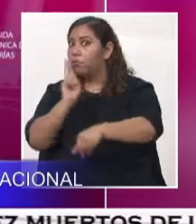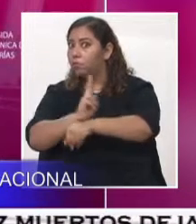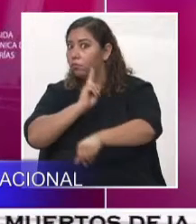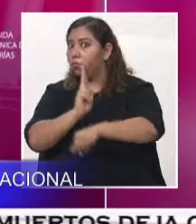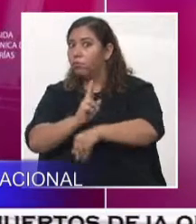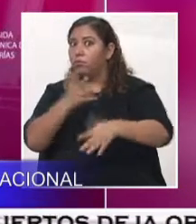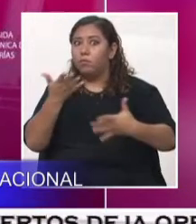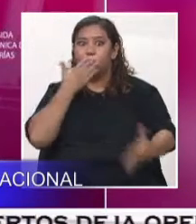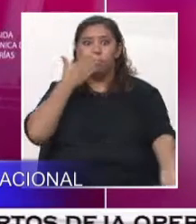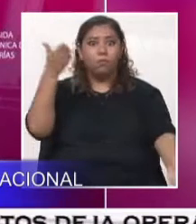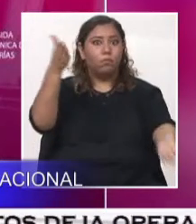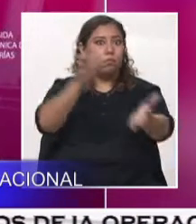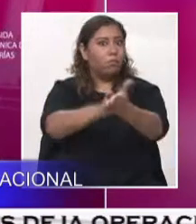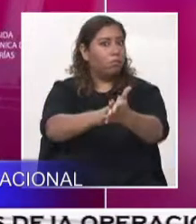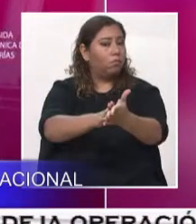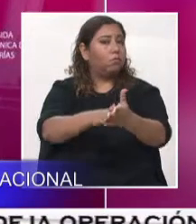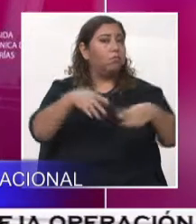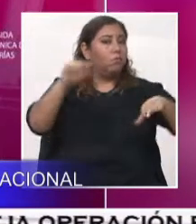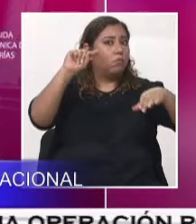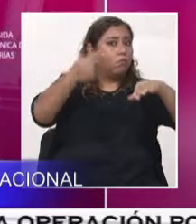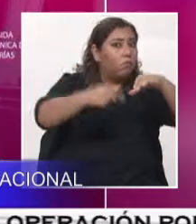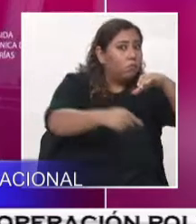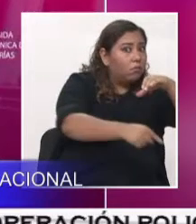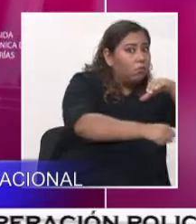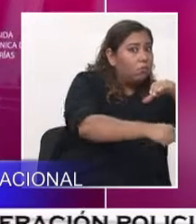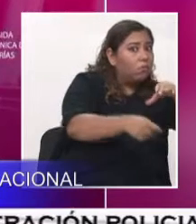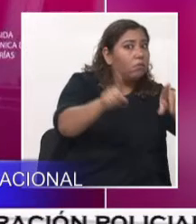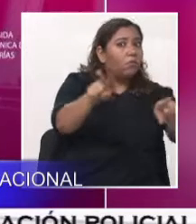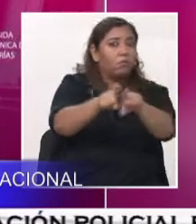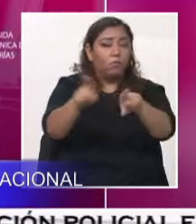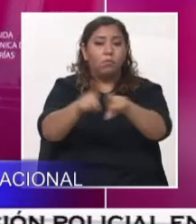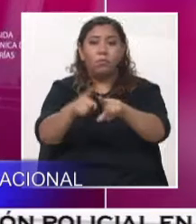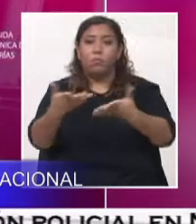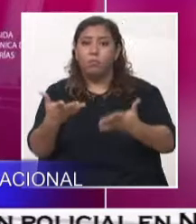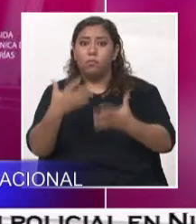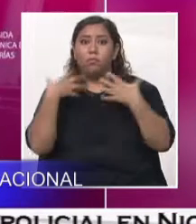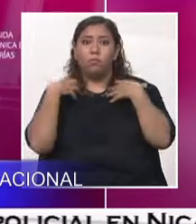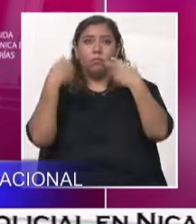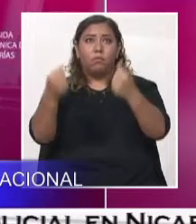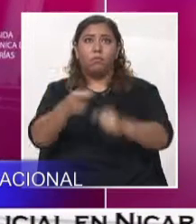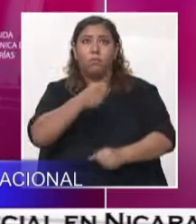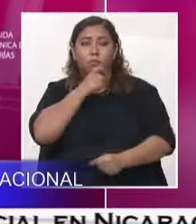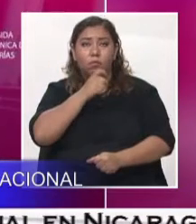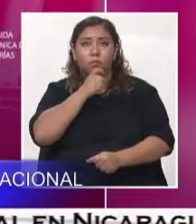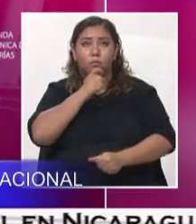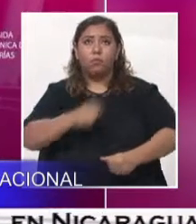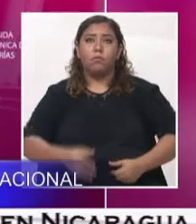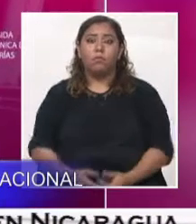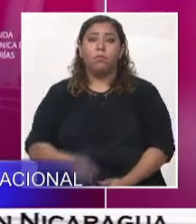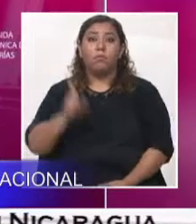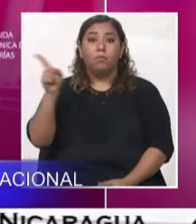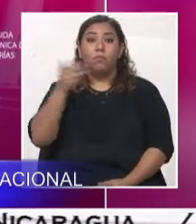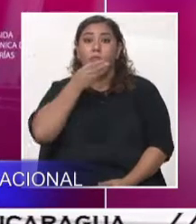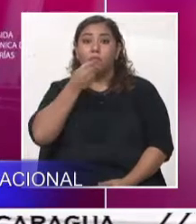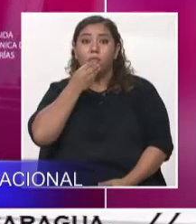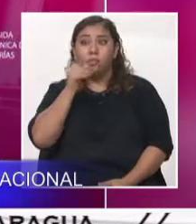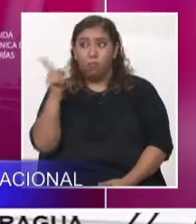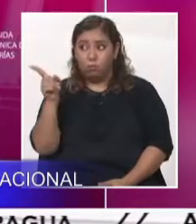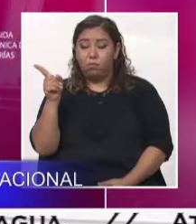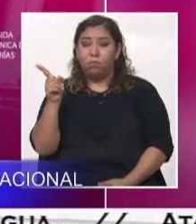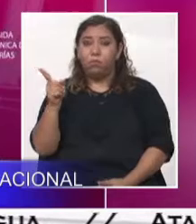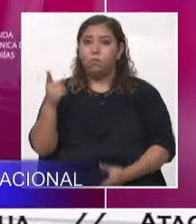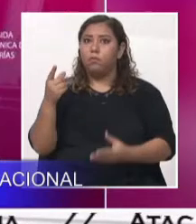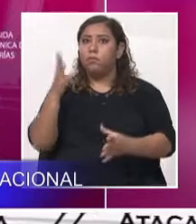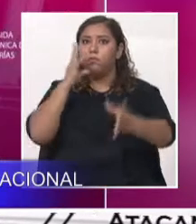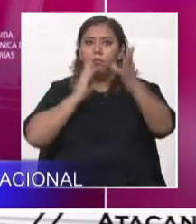salud. Igual tenemos a Lucas Silva de nuevo en pantalla, que tiene bastante experiencia en lo que es